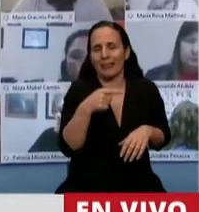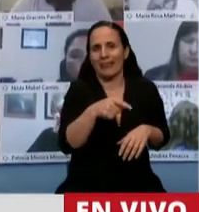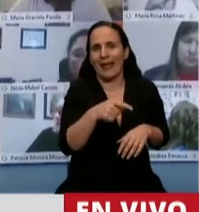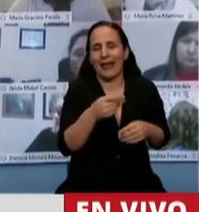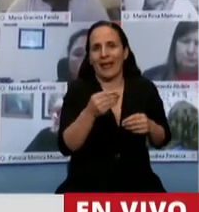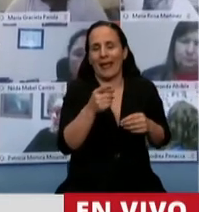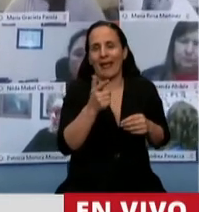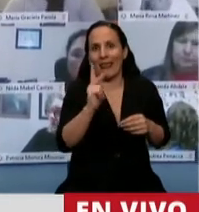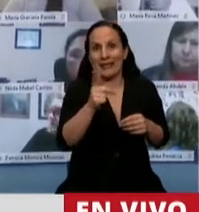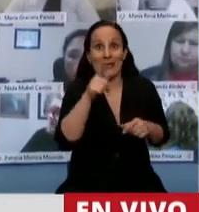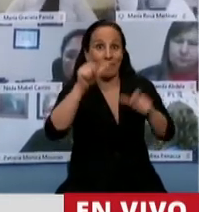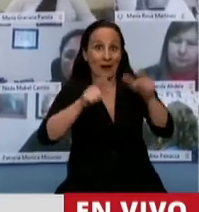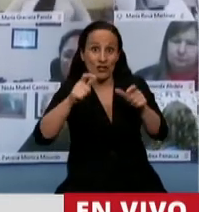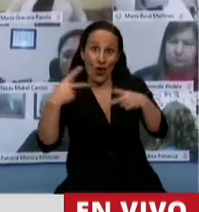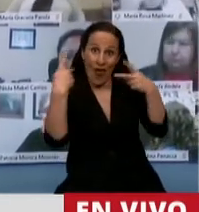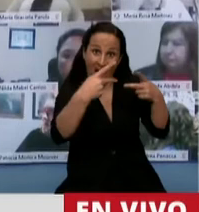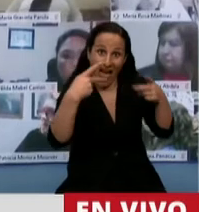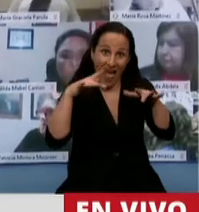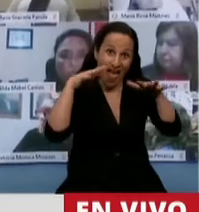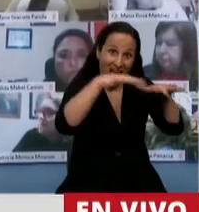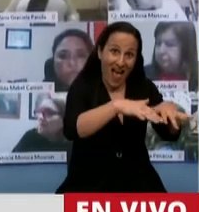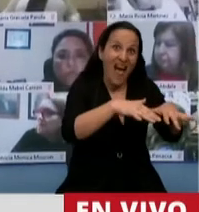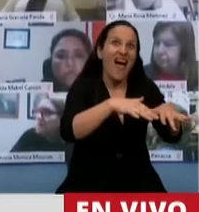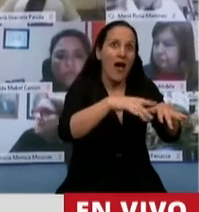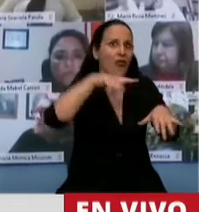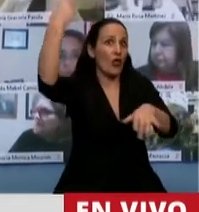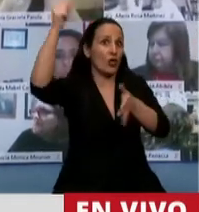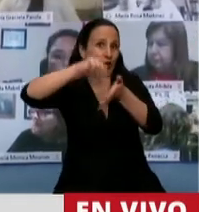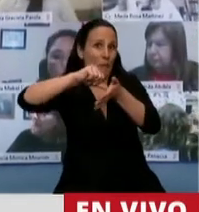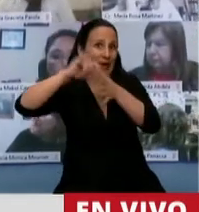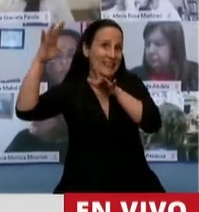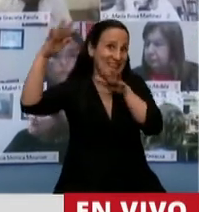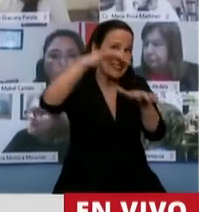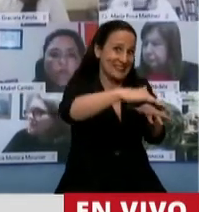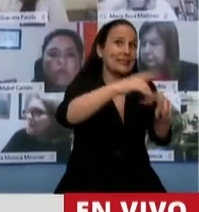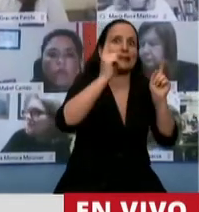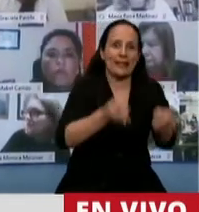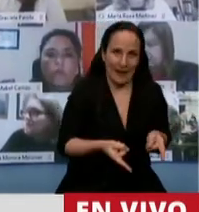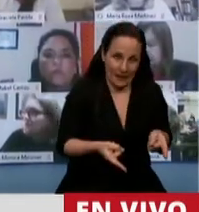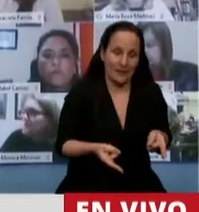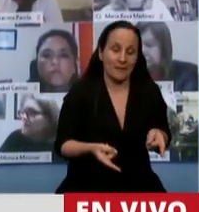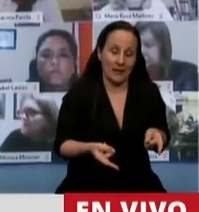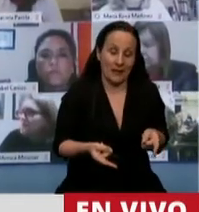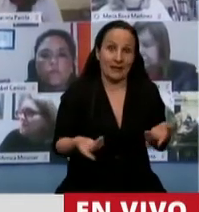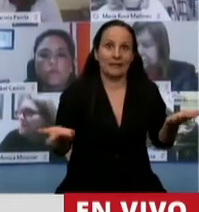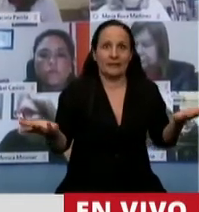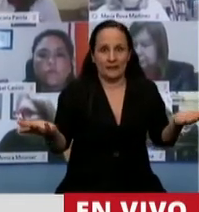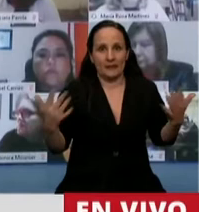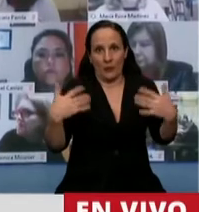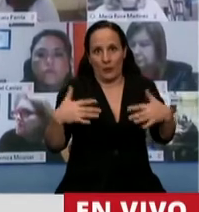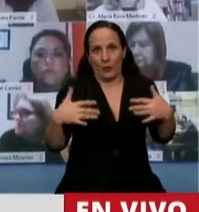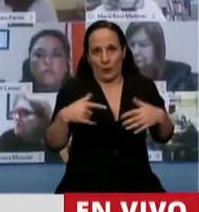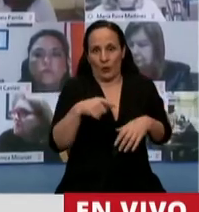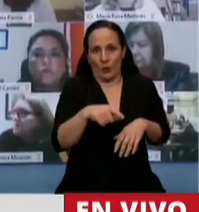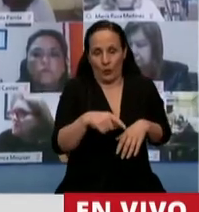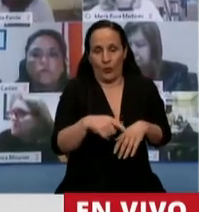un tercio de quienes nos visitan vienen del extranjero, conforman un turismo de tipo receptivo. Así que fíjese usted cómo